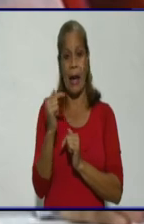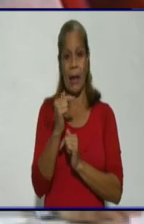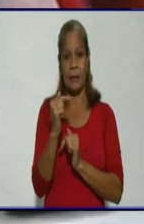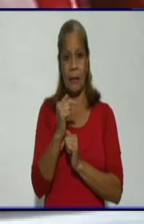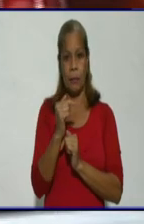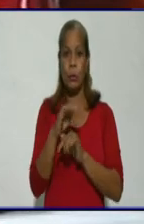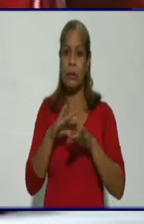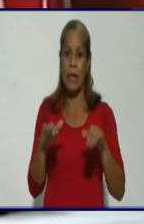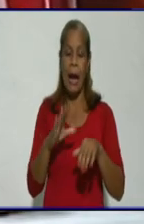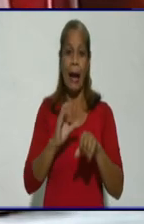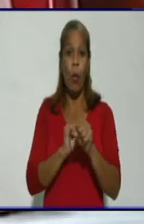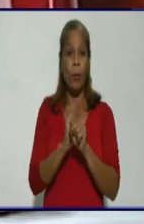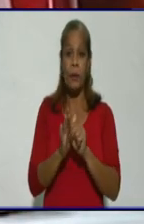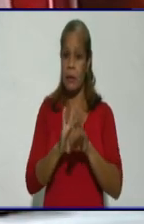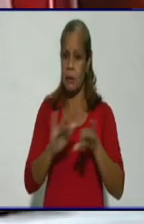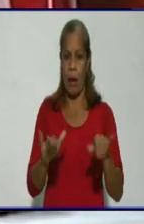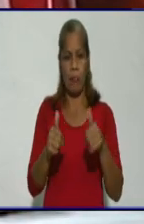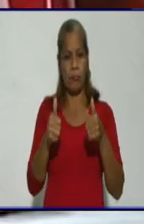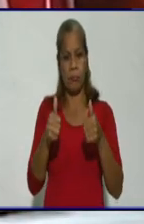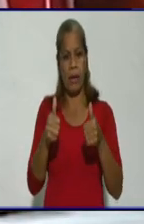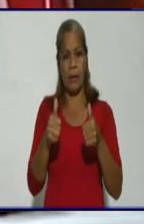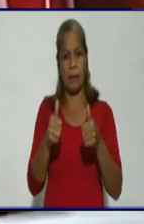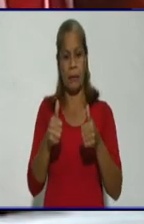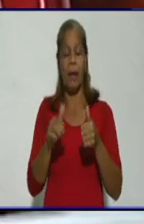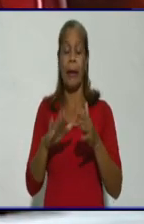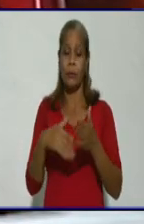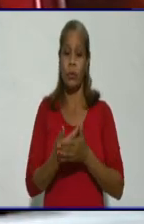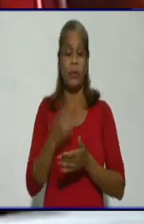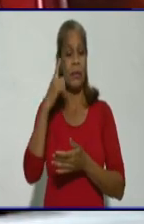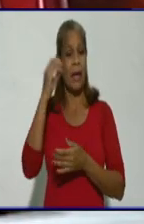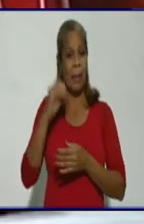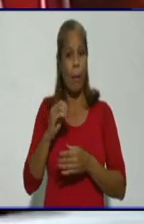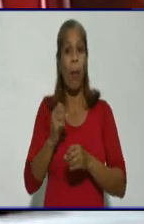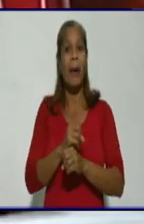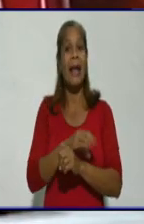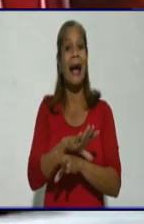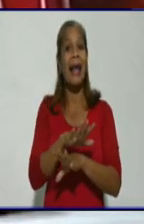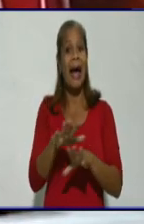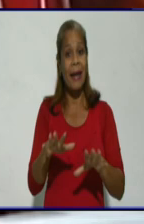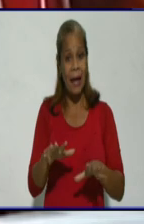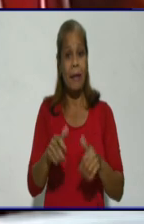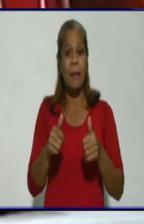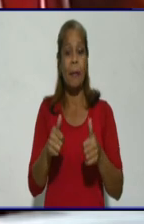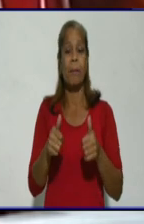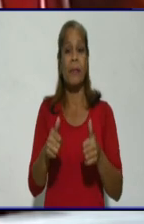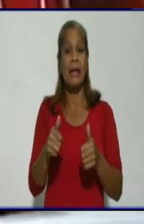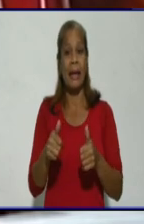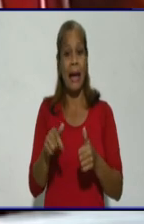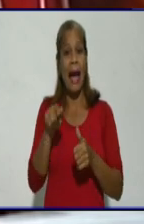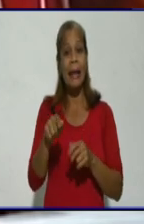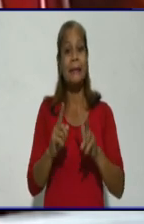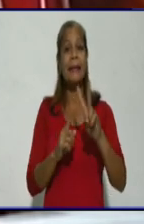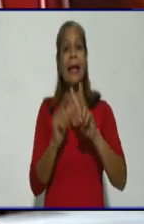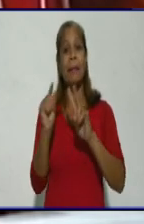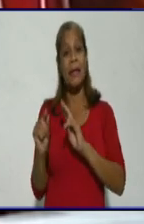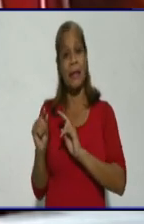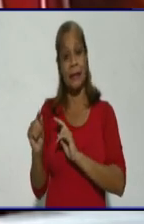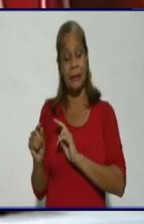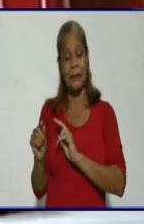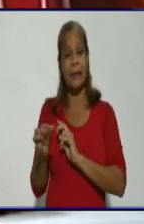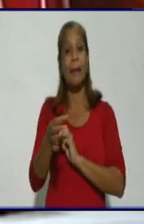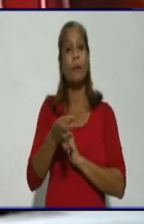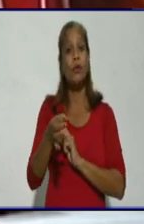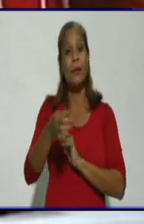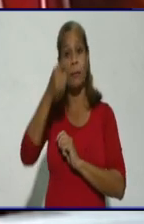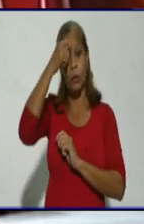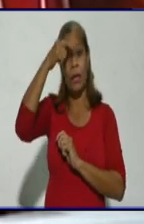enfermedad. Ya era para aclarar también a este televidente del municipio de Jiguaní, en